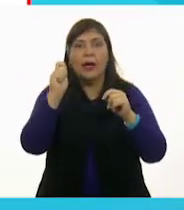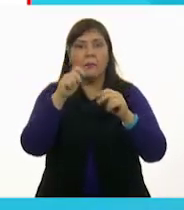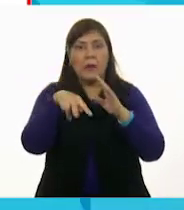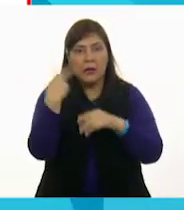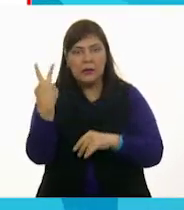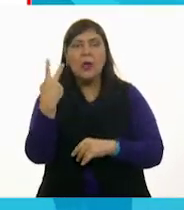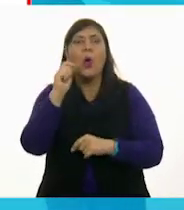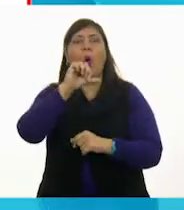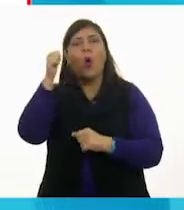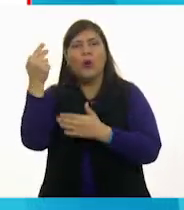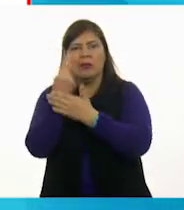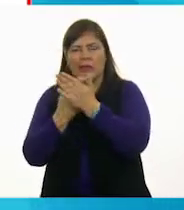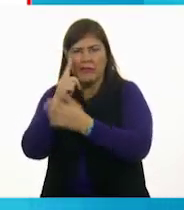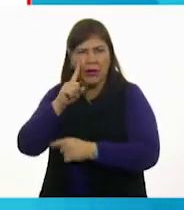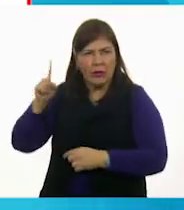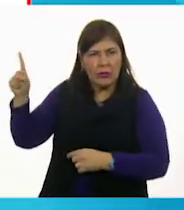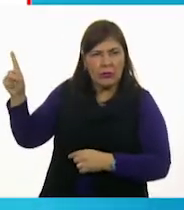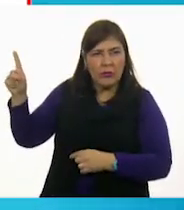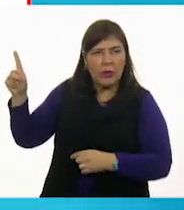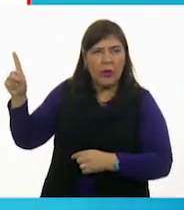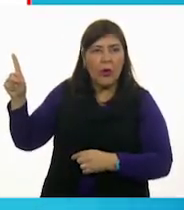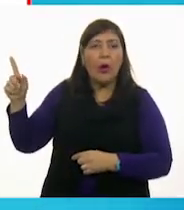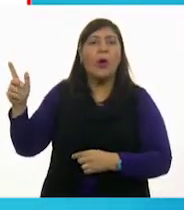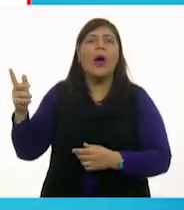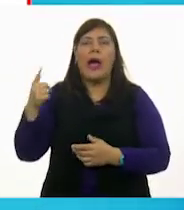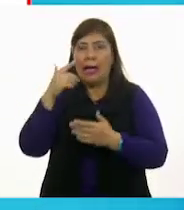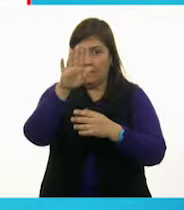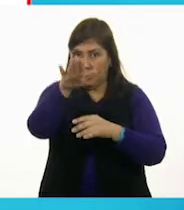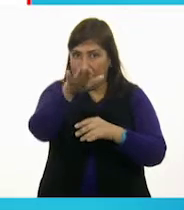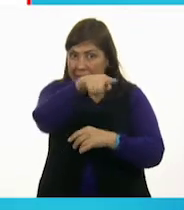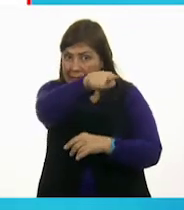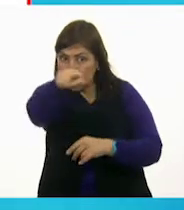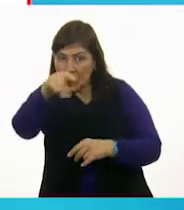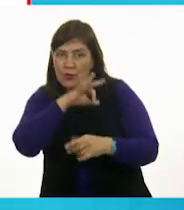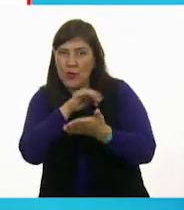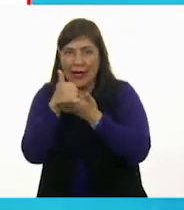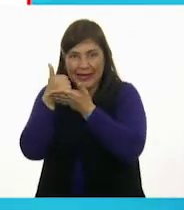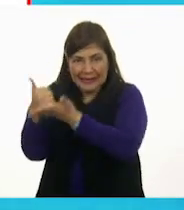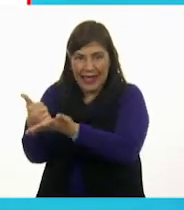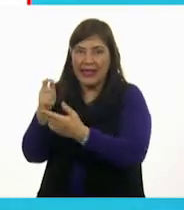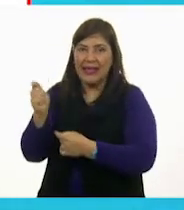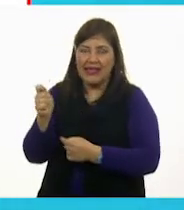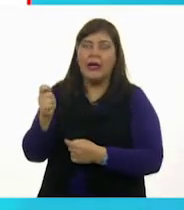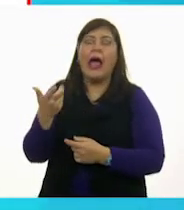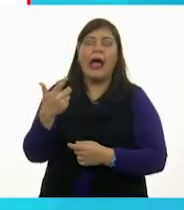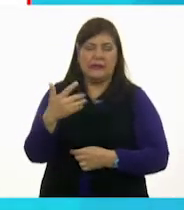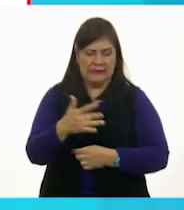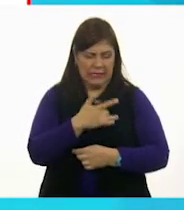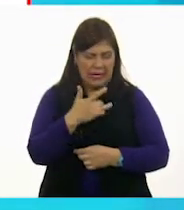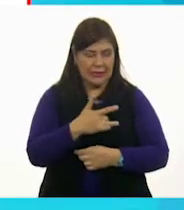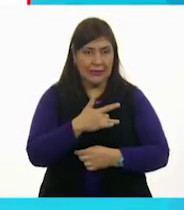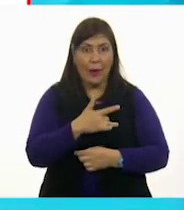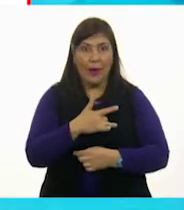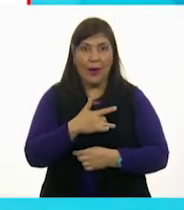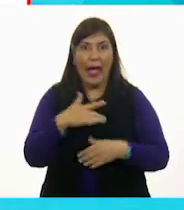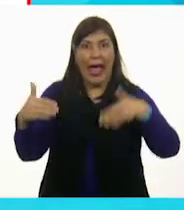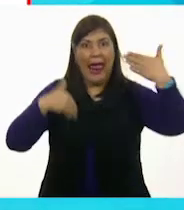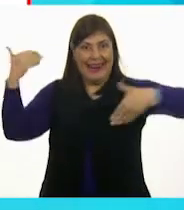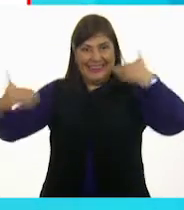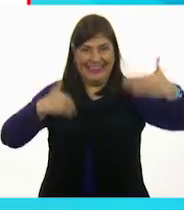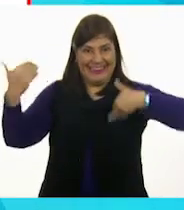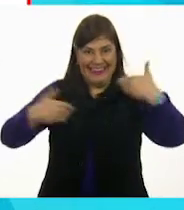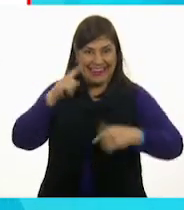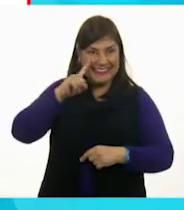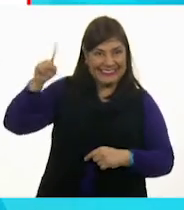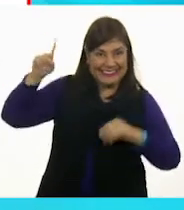Ah. A ver. Vamos a ver, ayúdenle, por favor, allá en casa, ayúdenle. Ah, ya sé. Siento. Alegría. Bien.